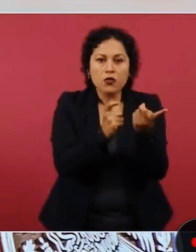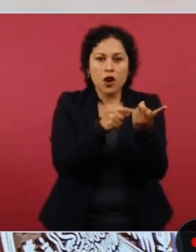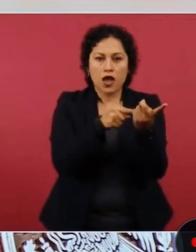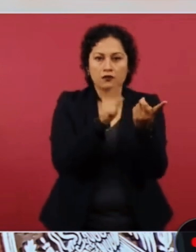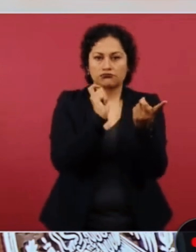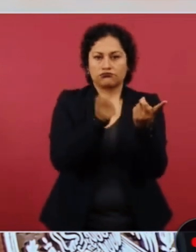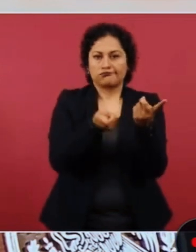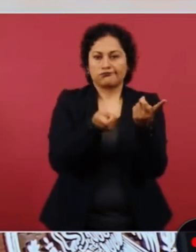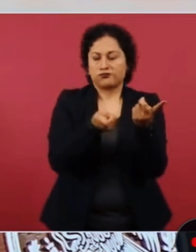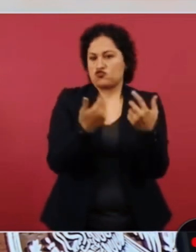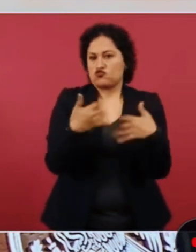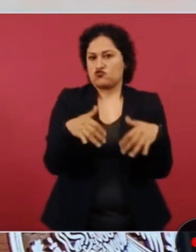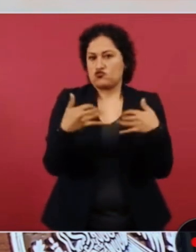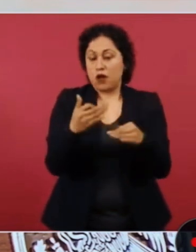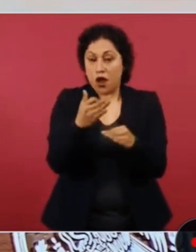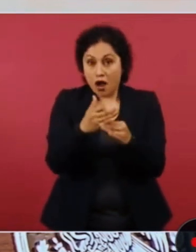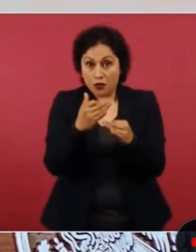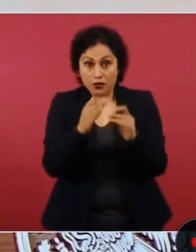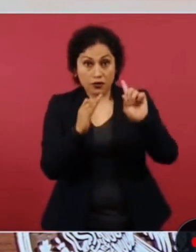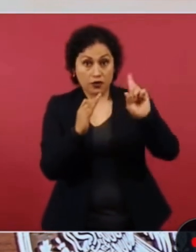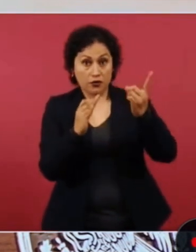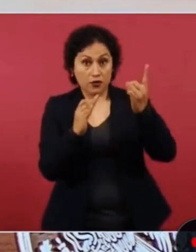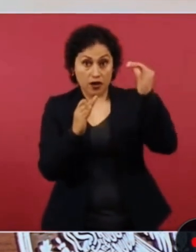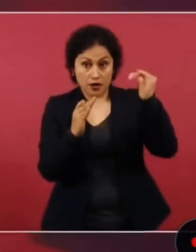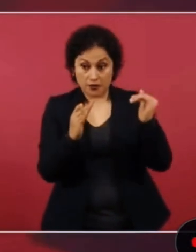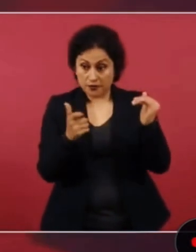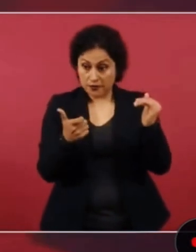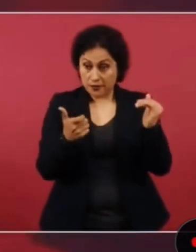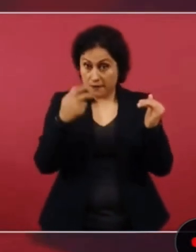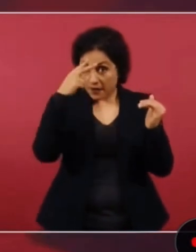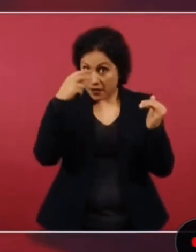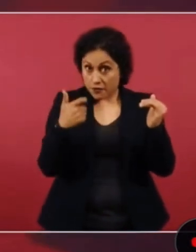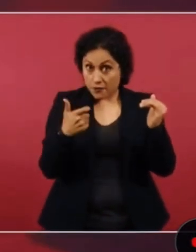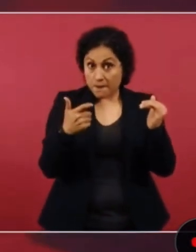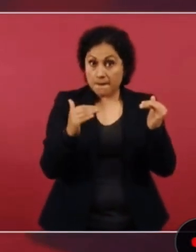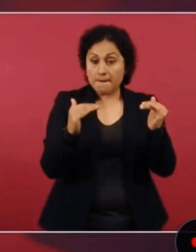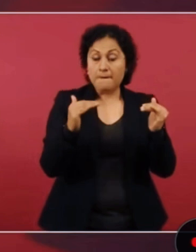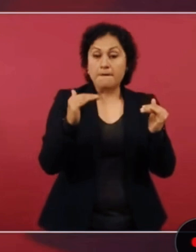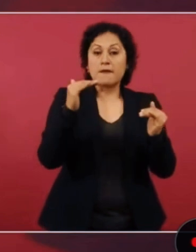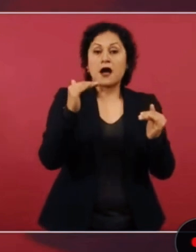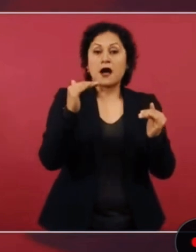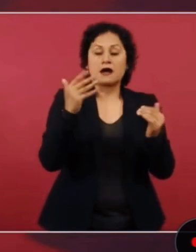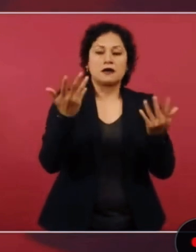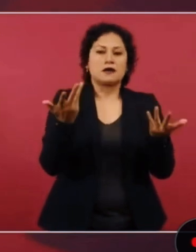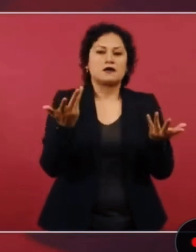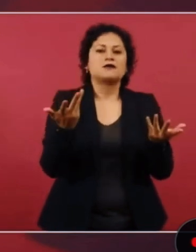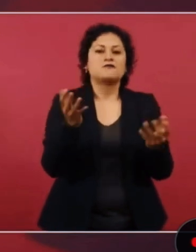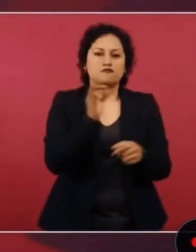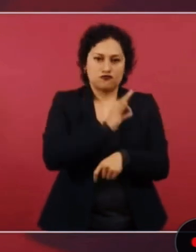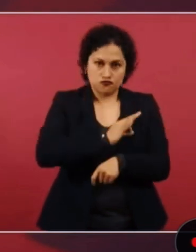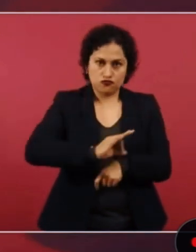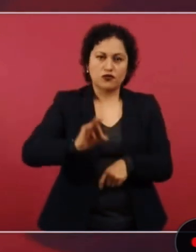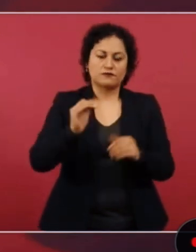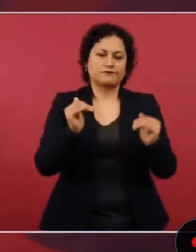del monto de la deuda. Sí